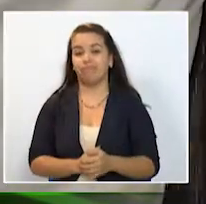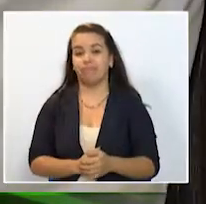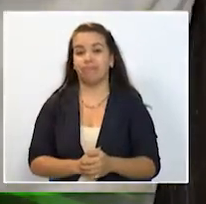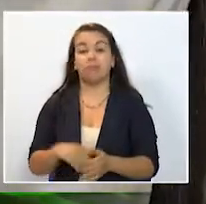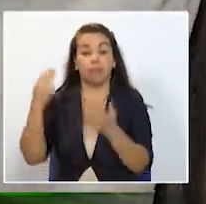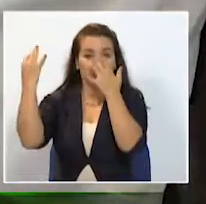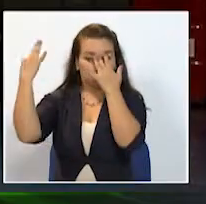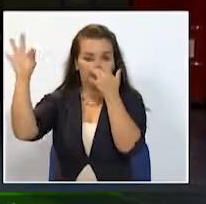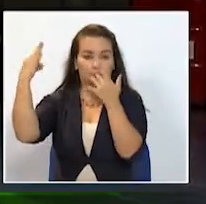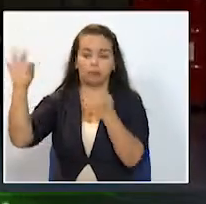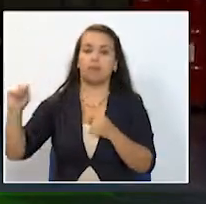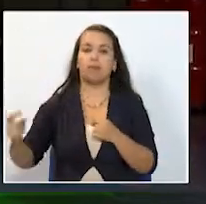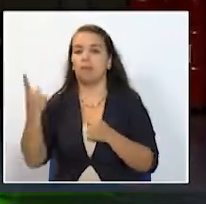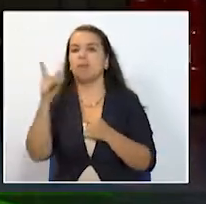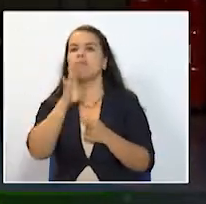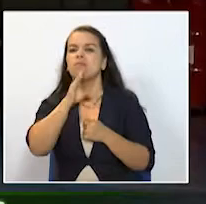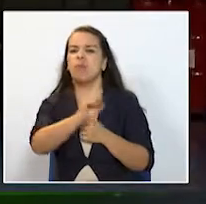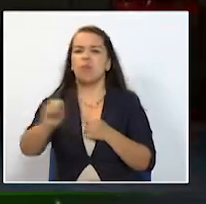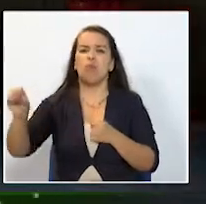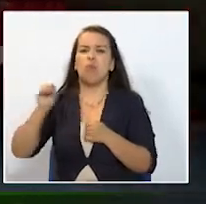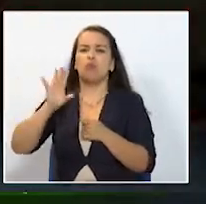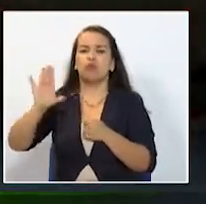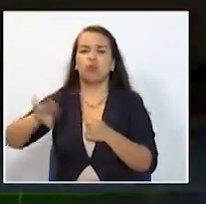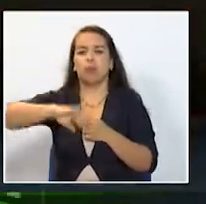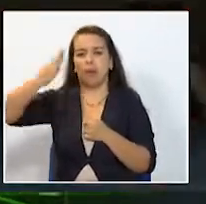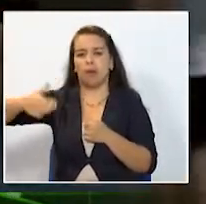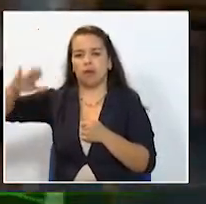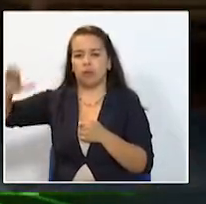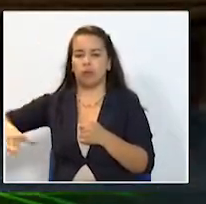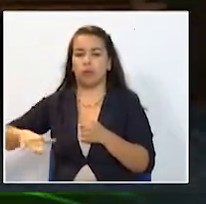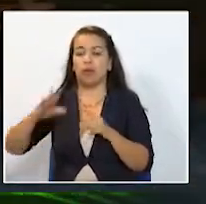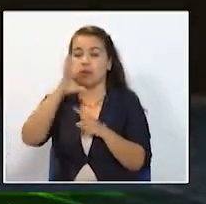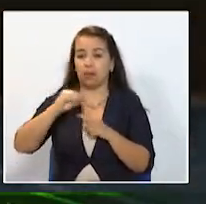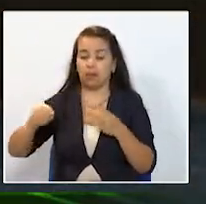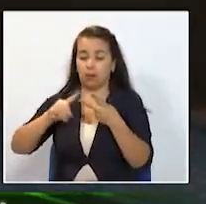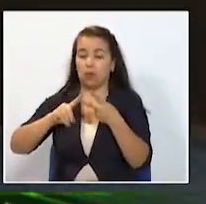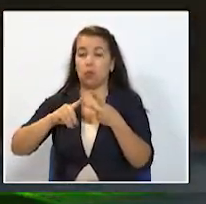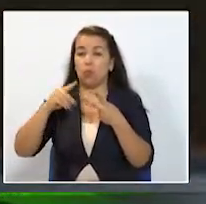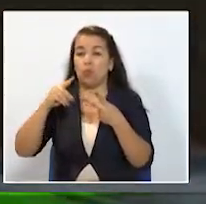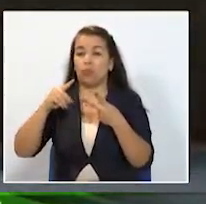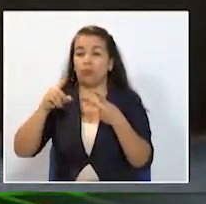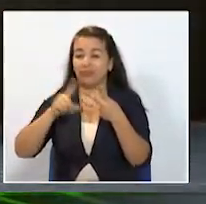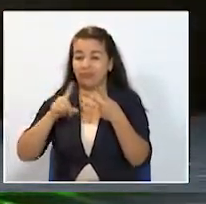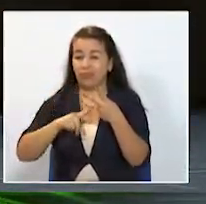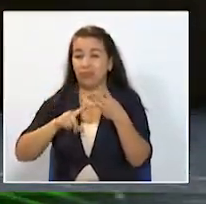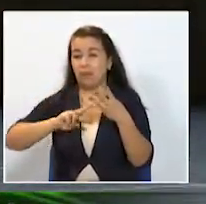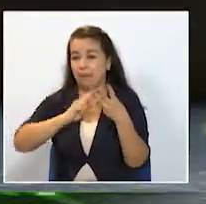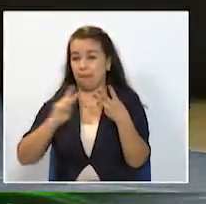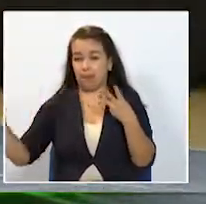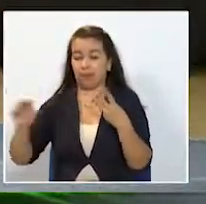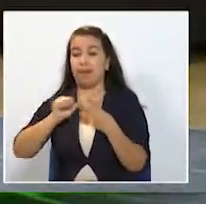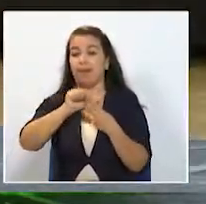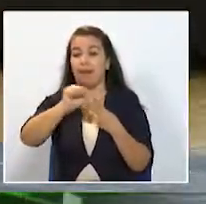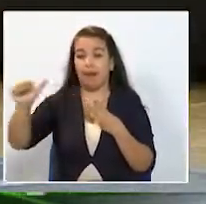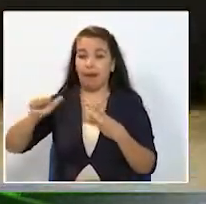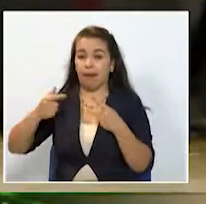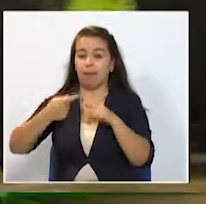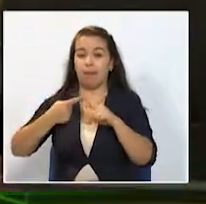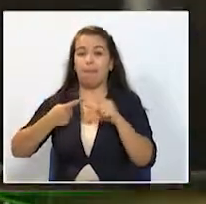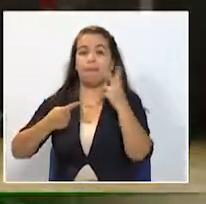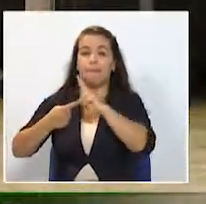Palmira el primer lugar en la rama masculina fue para Antioquia Quindío fue el segundo y Valle tercero En las damas el título fue para Valle